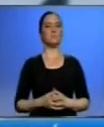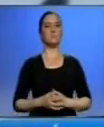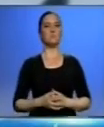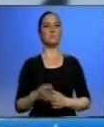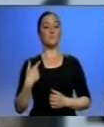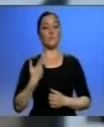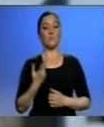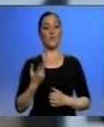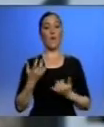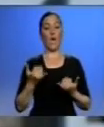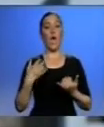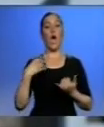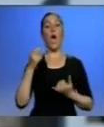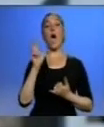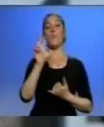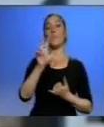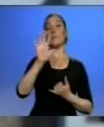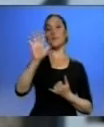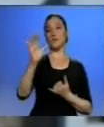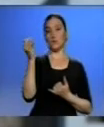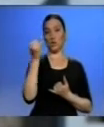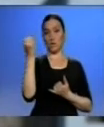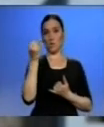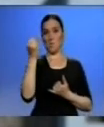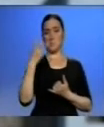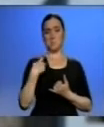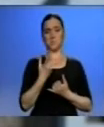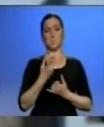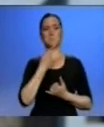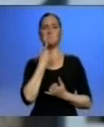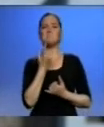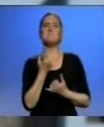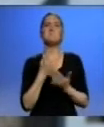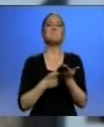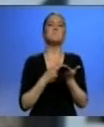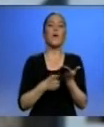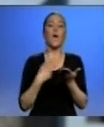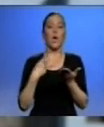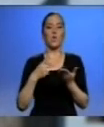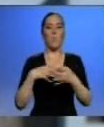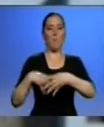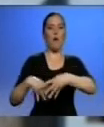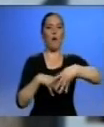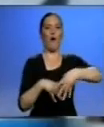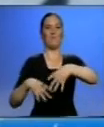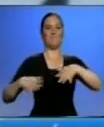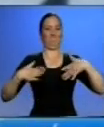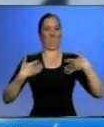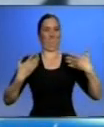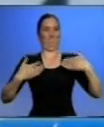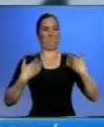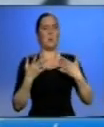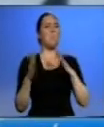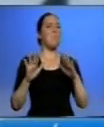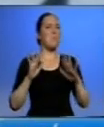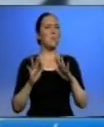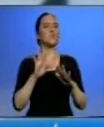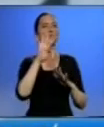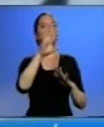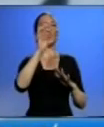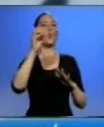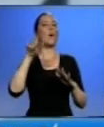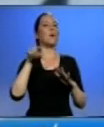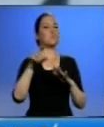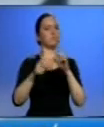la Directiva Nacional de Alianza País cataloga la marcha del primero de mayo como la marcha de la alegría y prevé la asistencia de al menos unas 40 mil personas